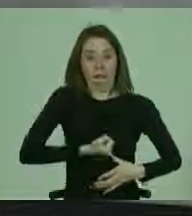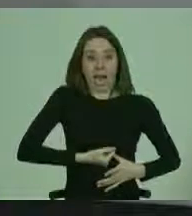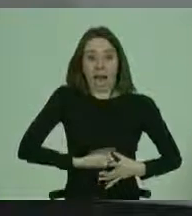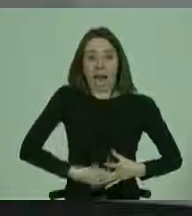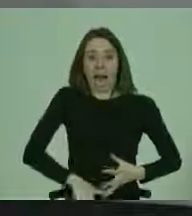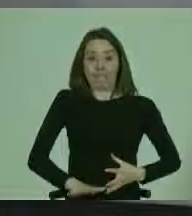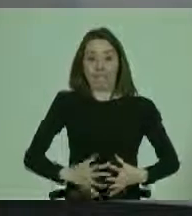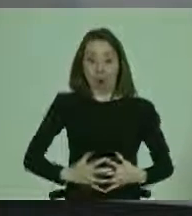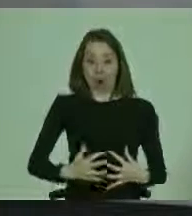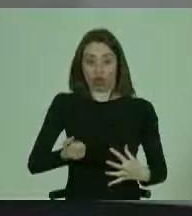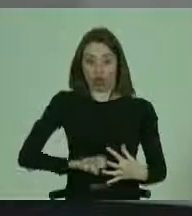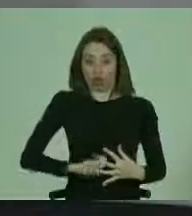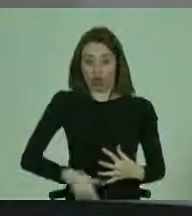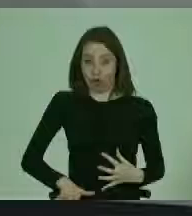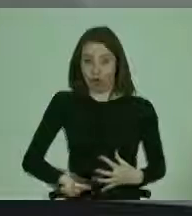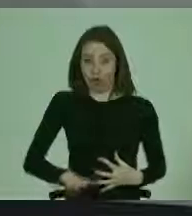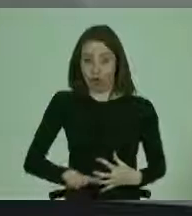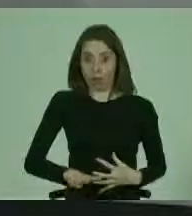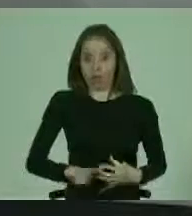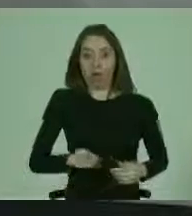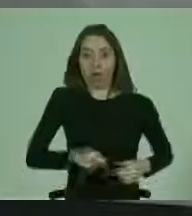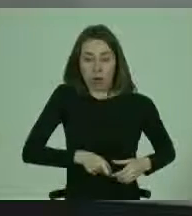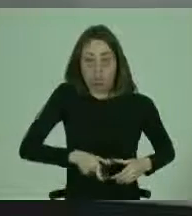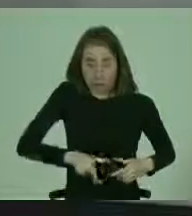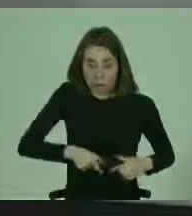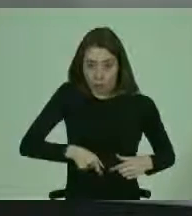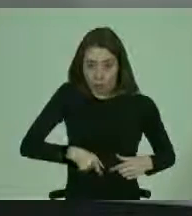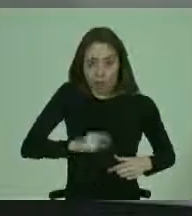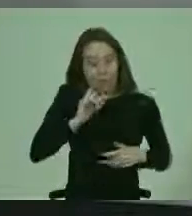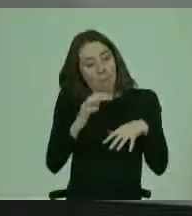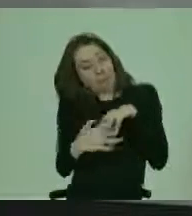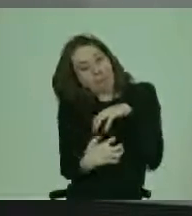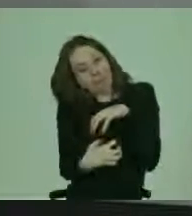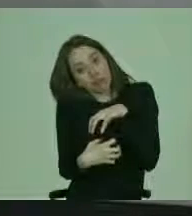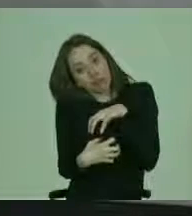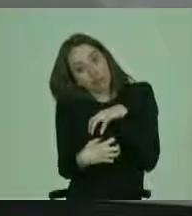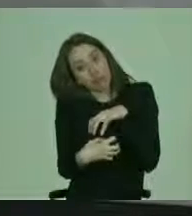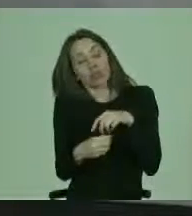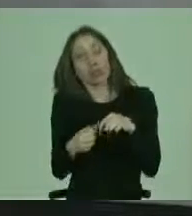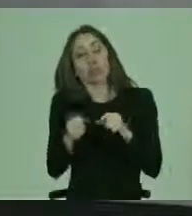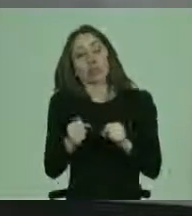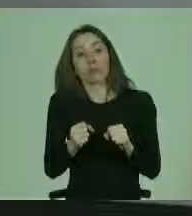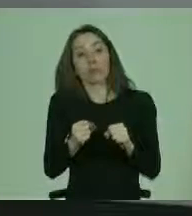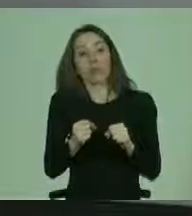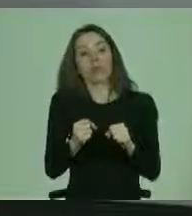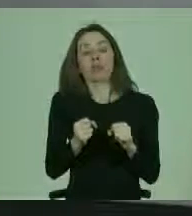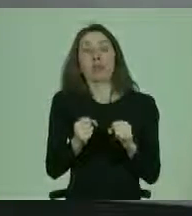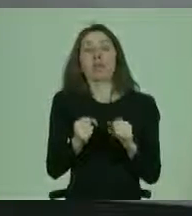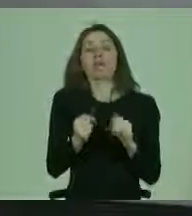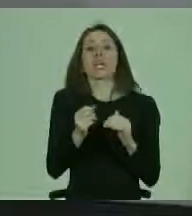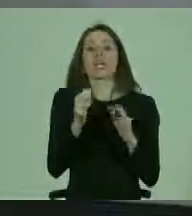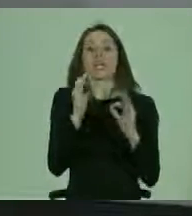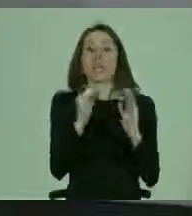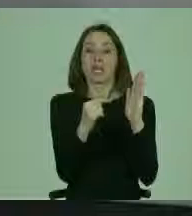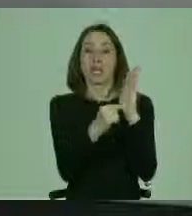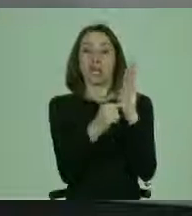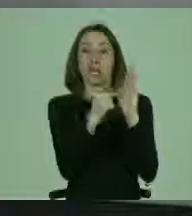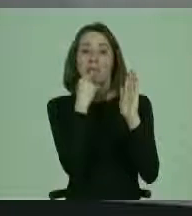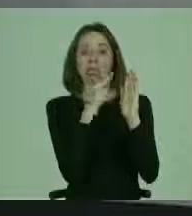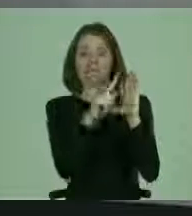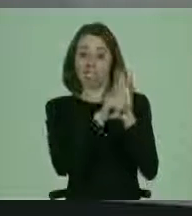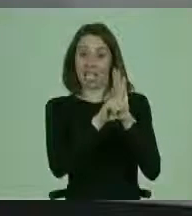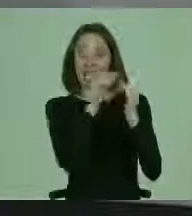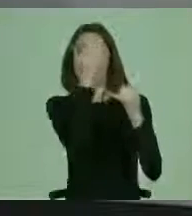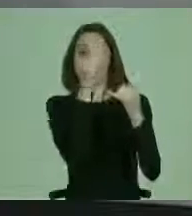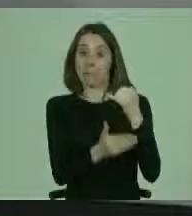para fetos con malformaciones pueda extenderse al doble del plazo de lo que son los